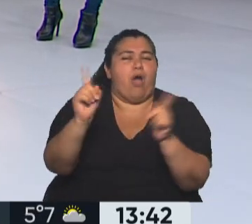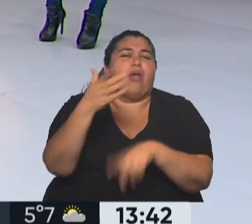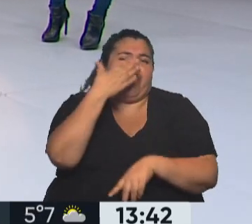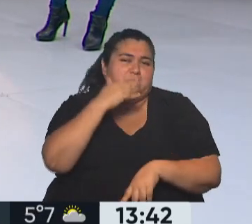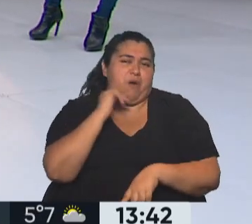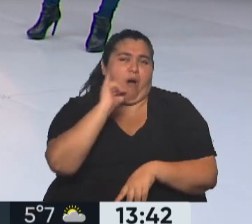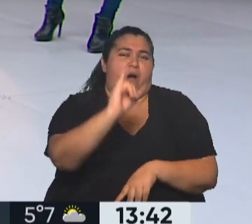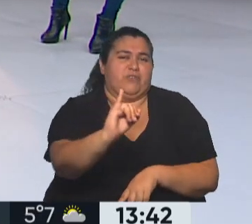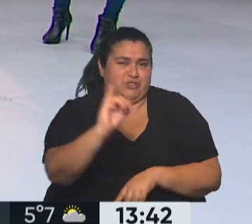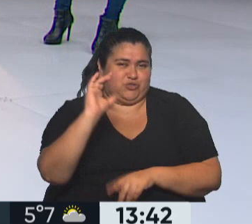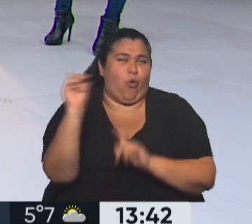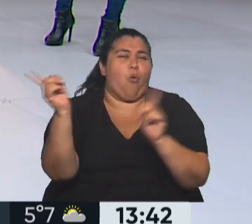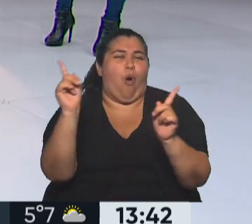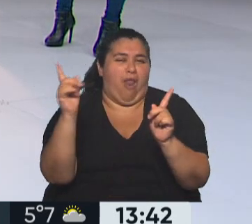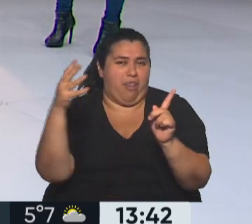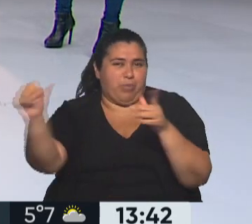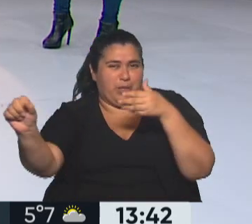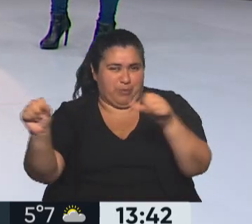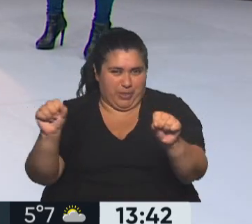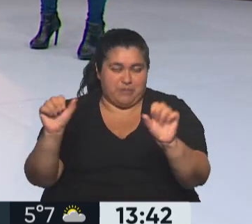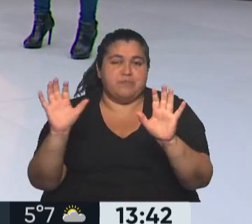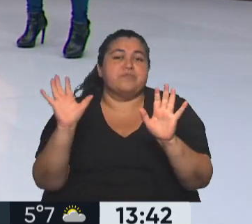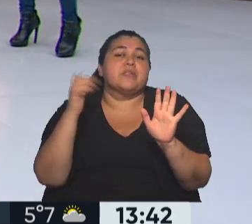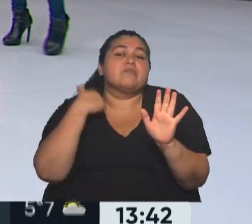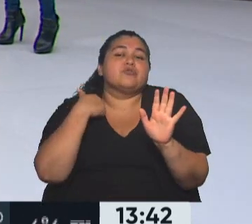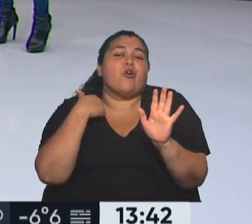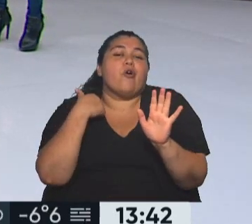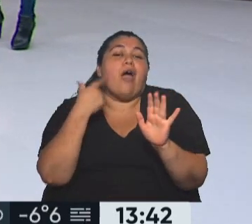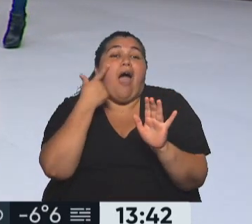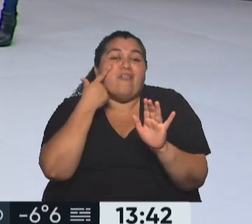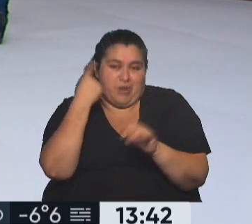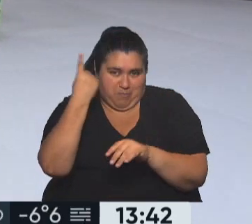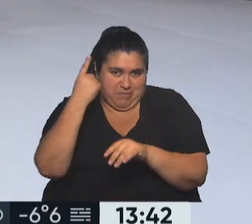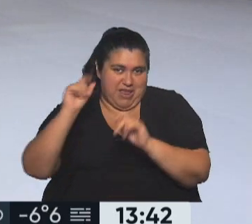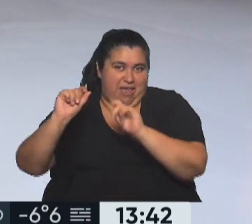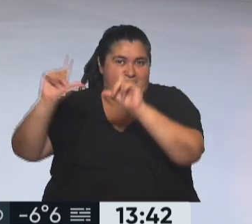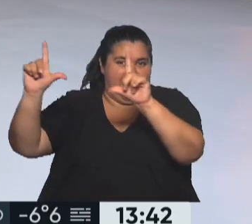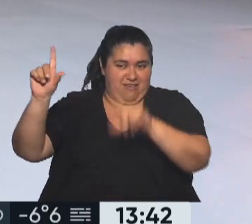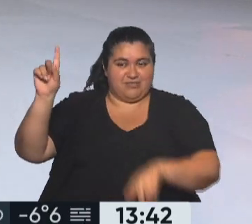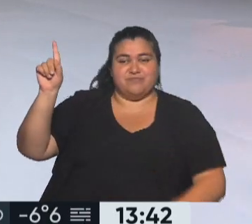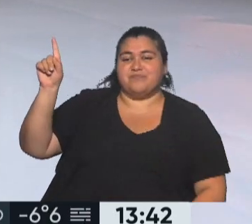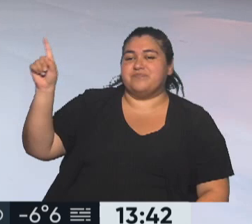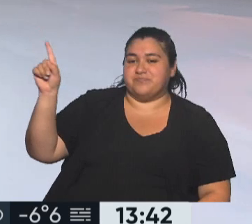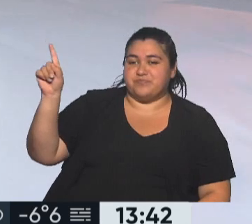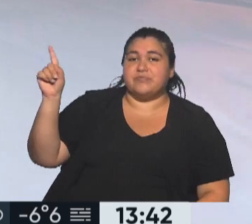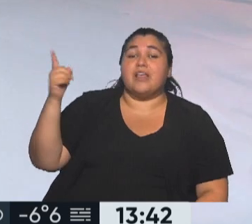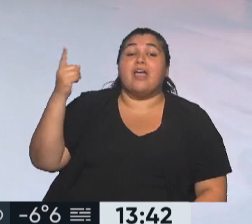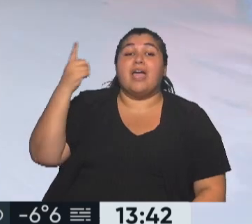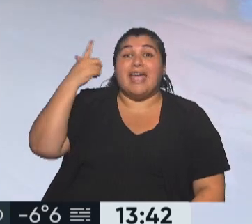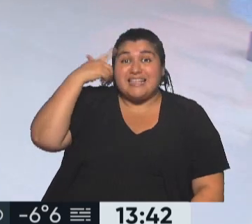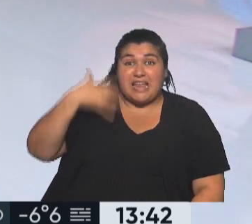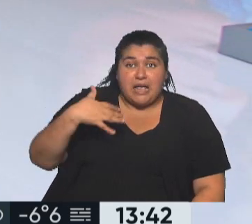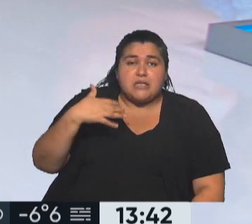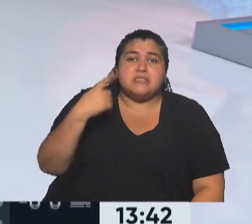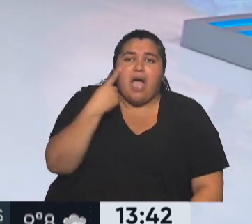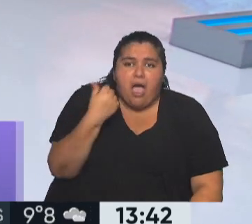y algunas pistas, pero ya estamos perdidos. Vamos con la primera imagen. Entre el filtro y inteligencia artificial, yo ya estoy